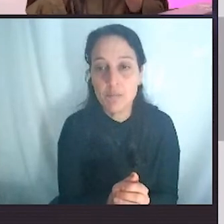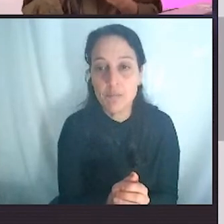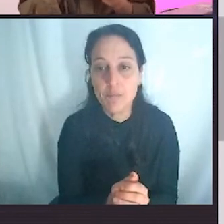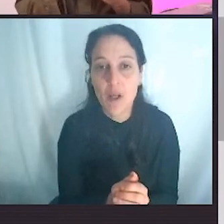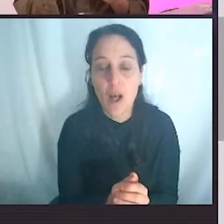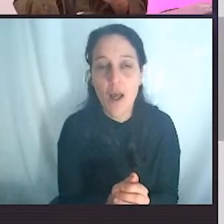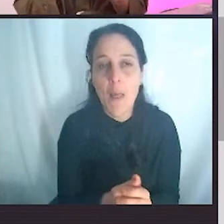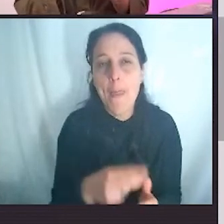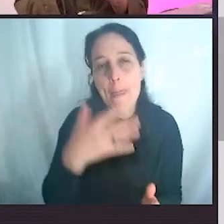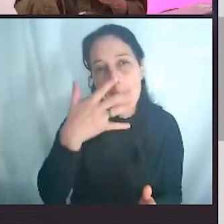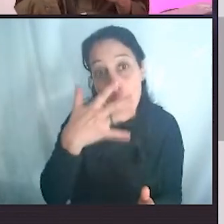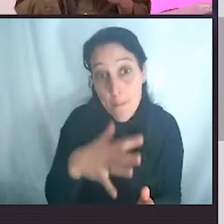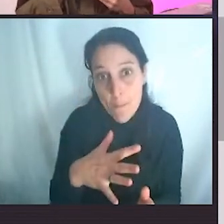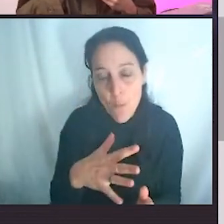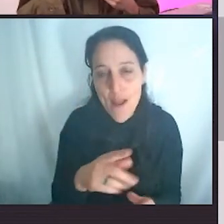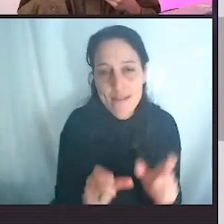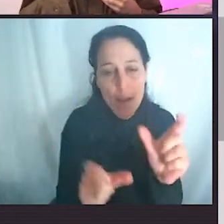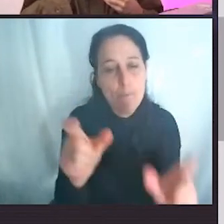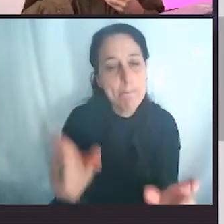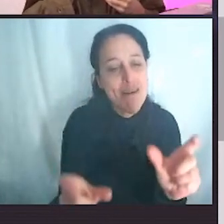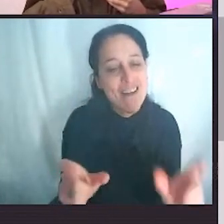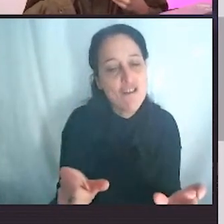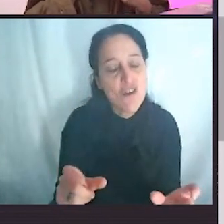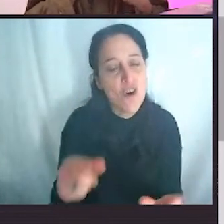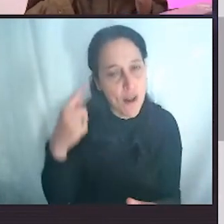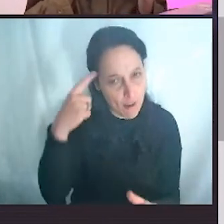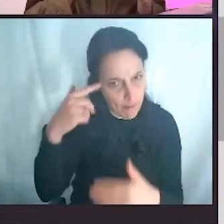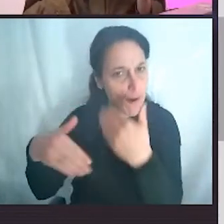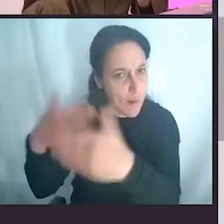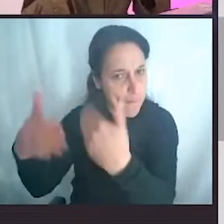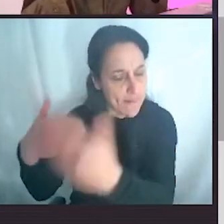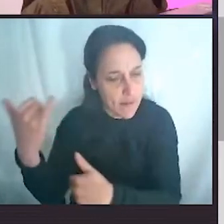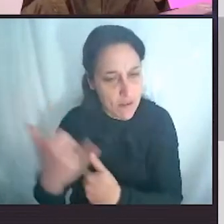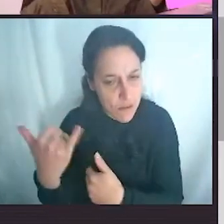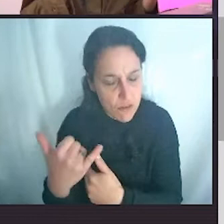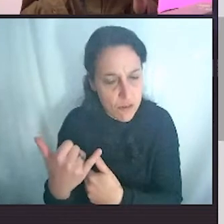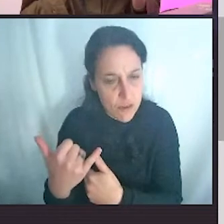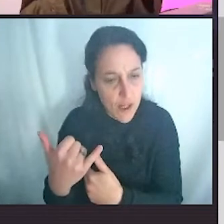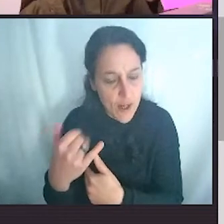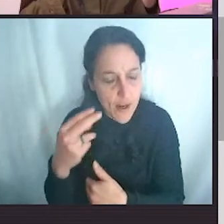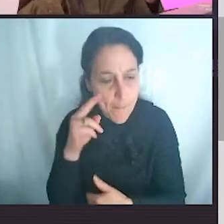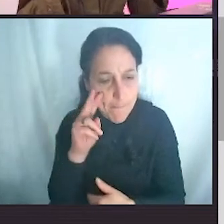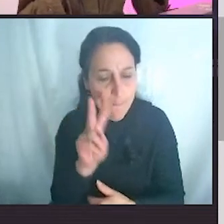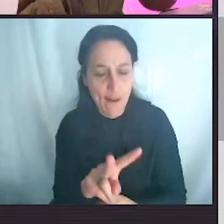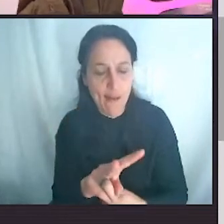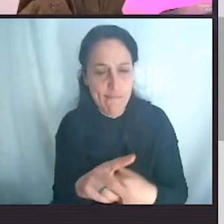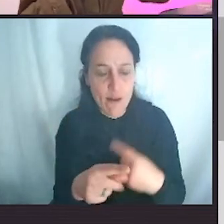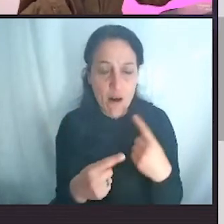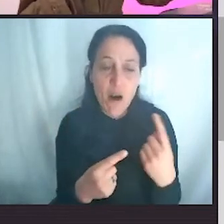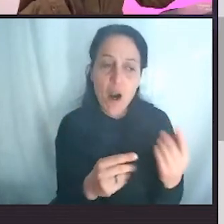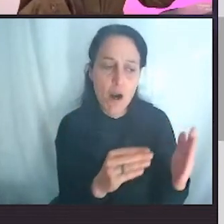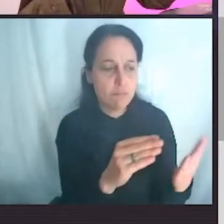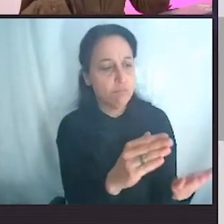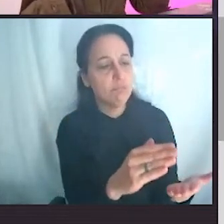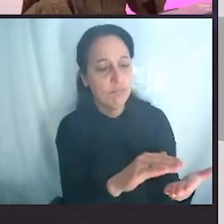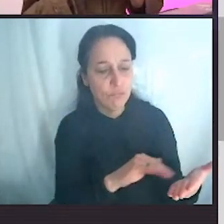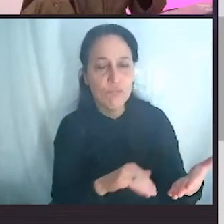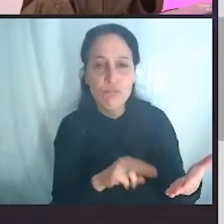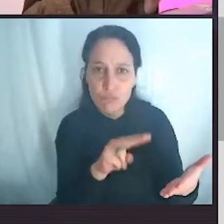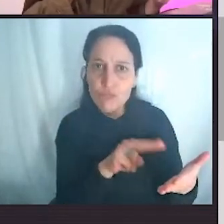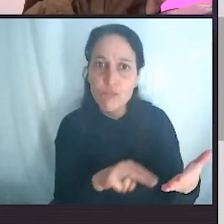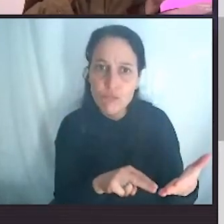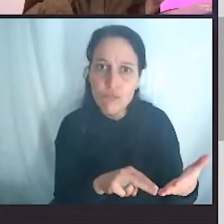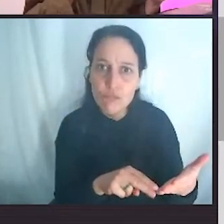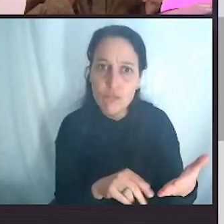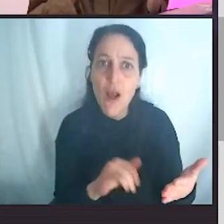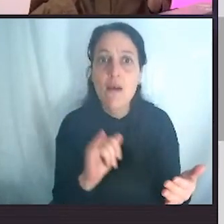validadores que van a ser personas capacitadas que van a poder ver la documentación y decidir si necesitan más, si lo aprueban o si